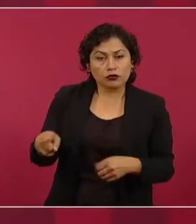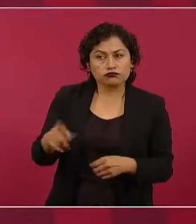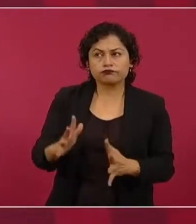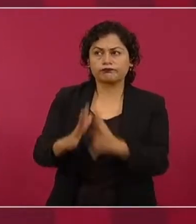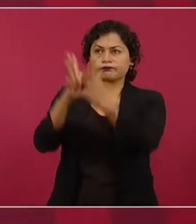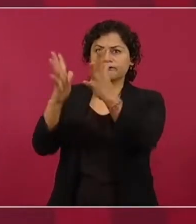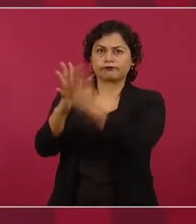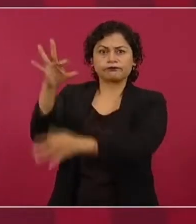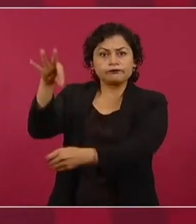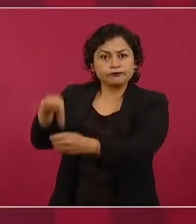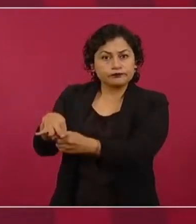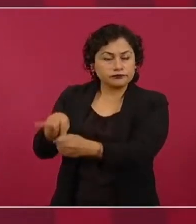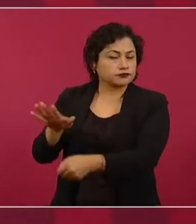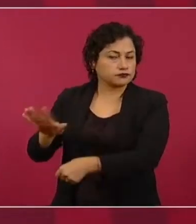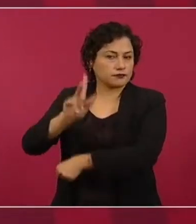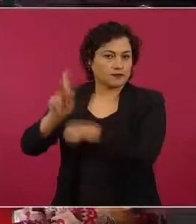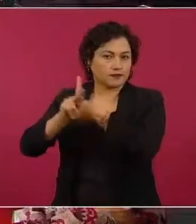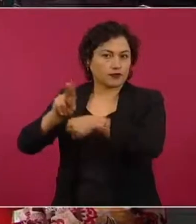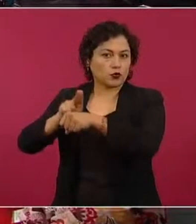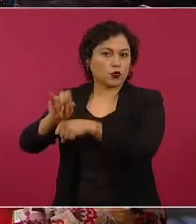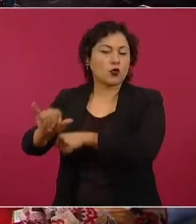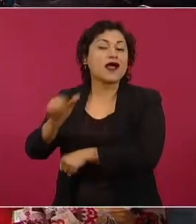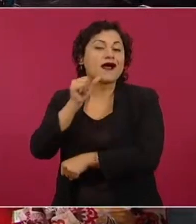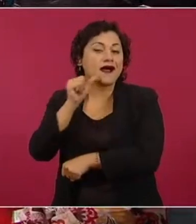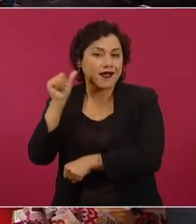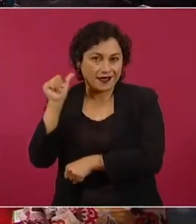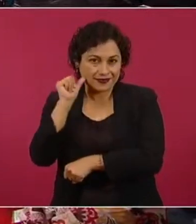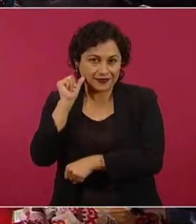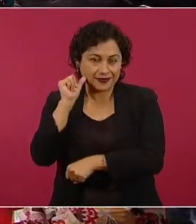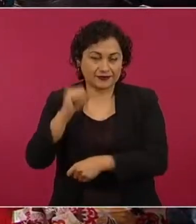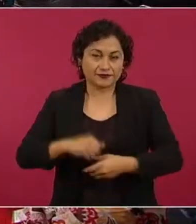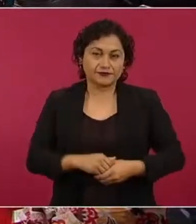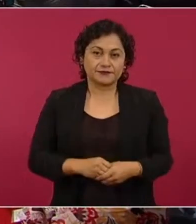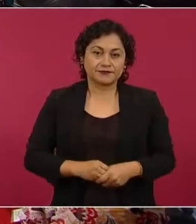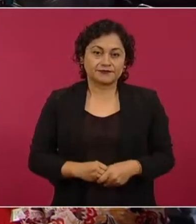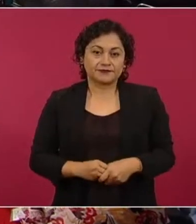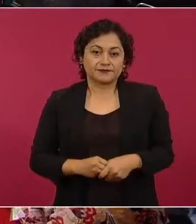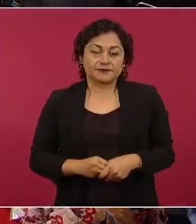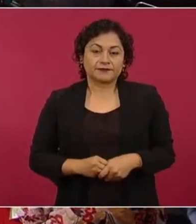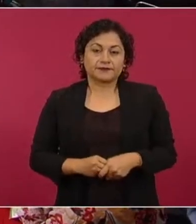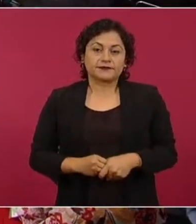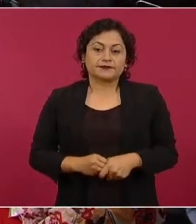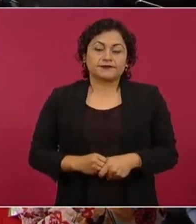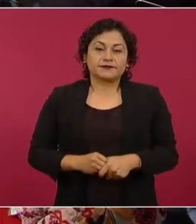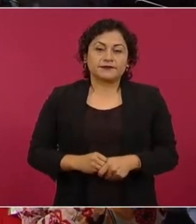En Uruguay, ayer todavía. Y